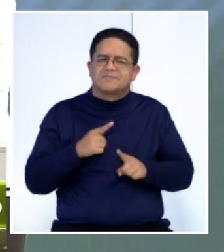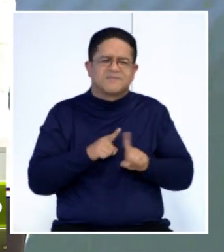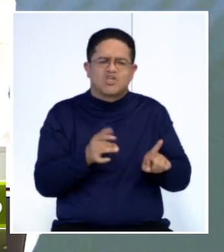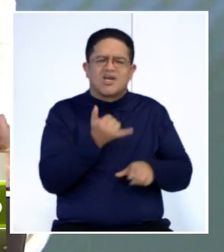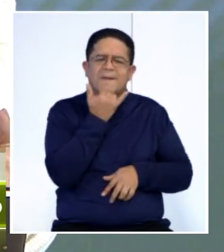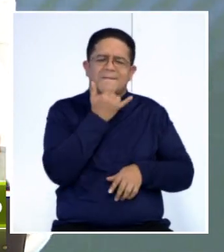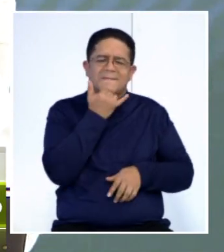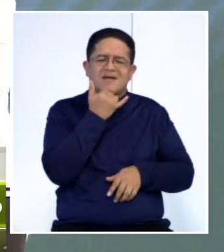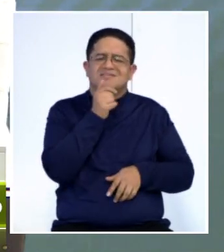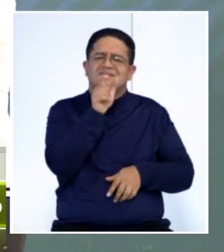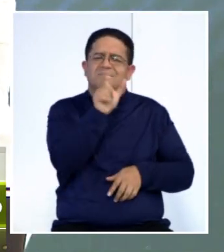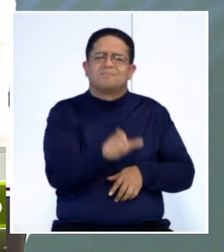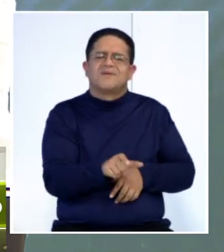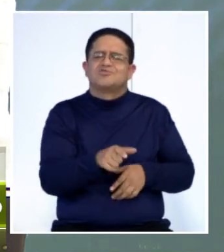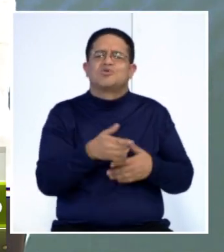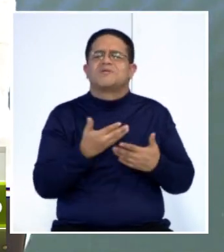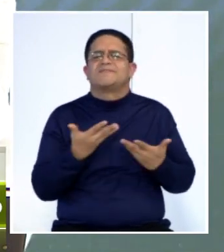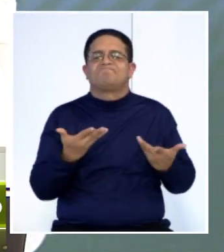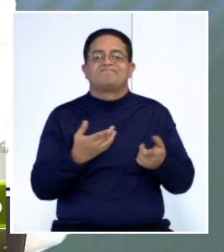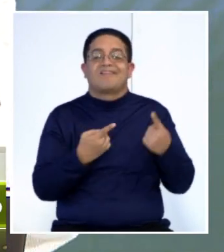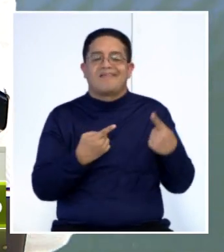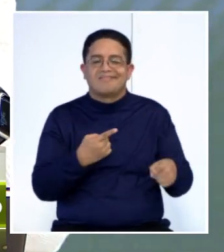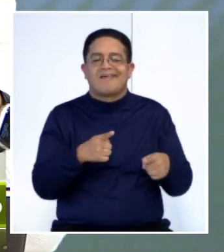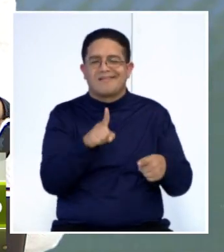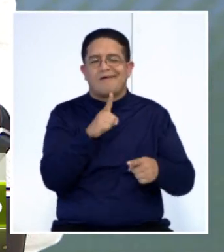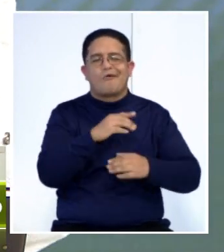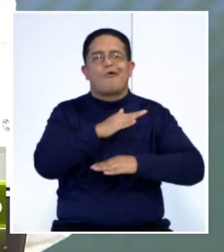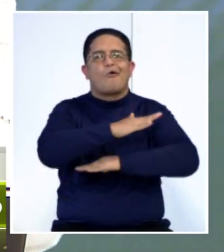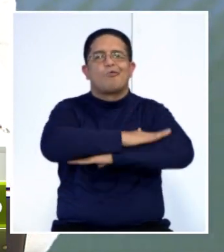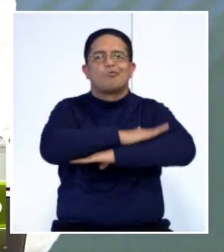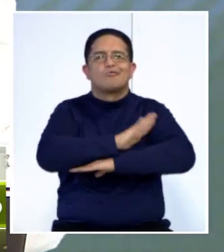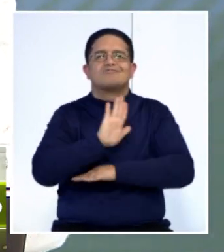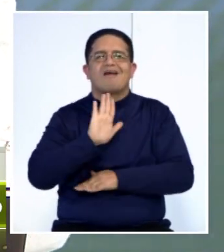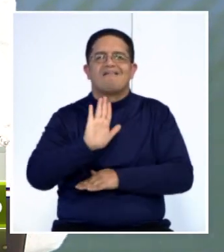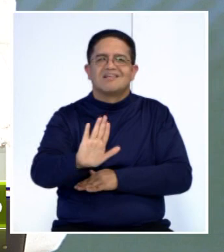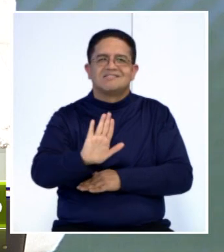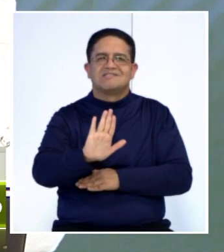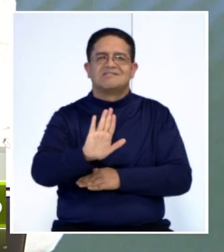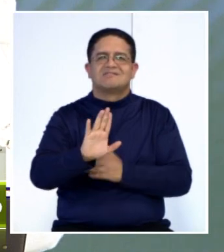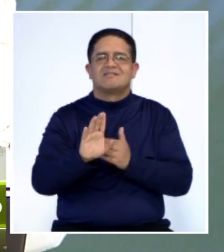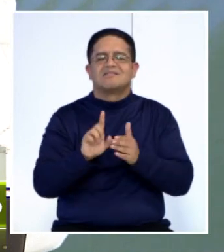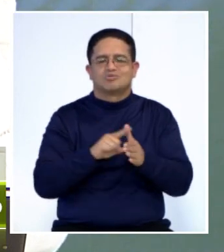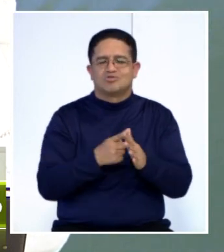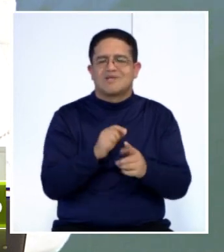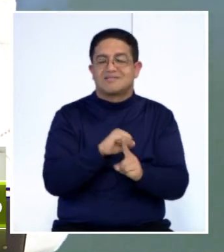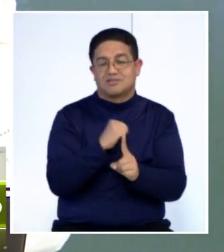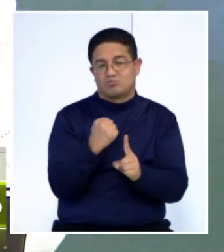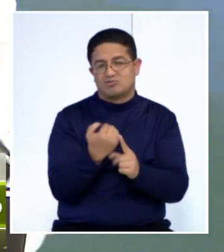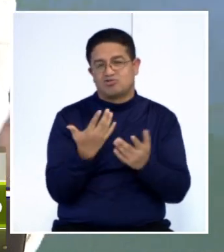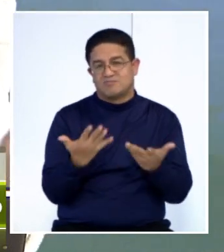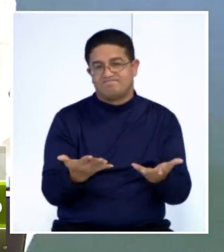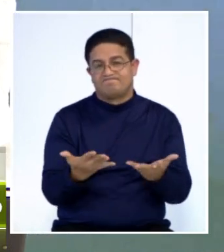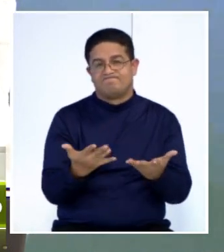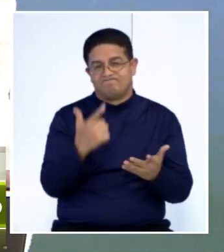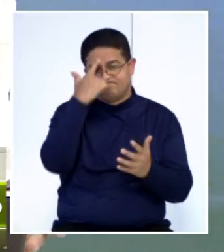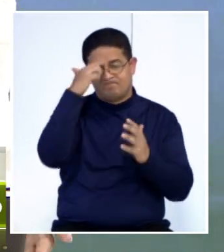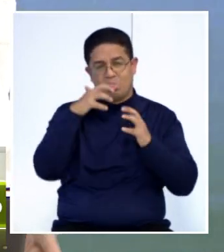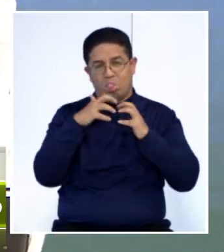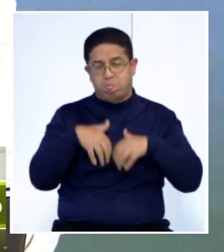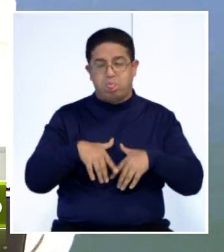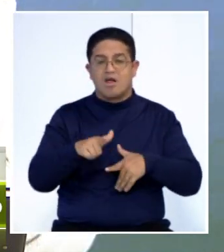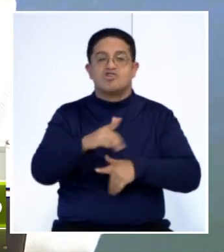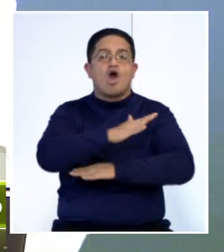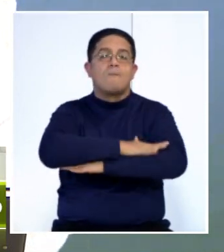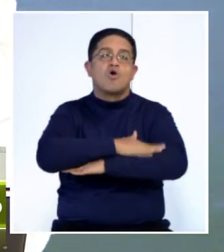con un paciente que tiene estos patrones y debido a su condición neuronal va a tener un comportamiento